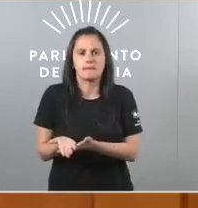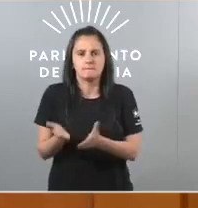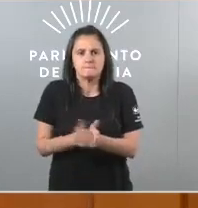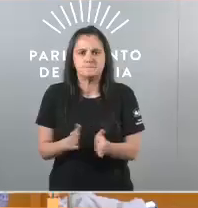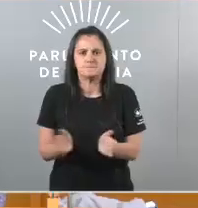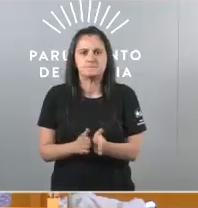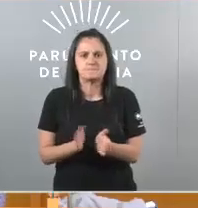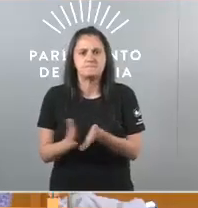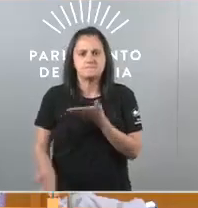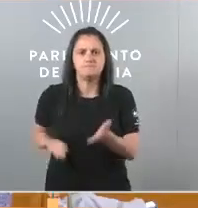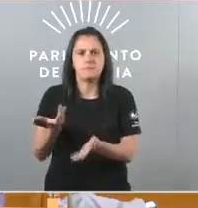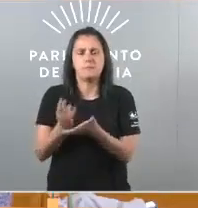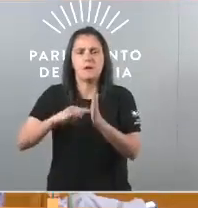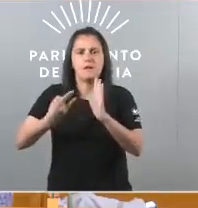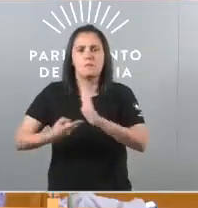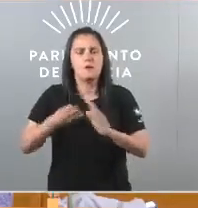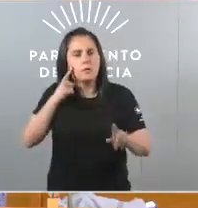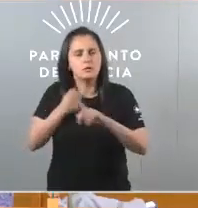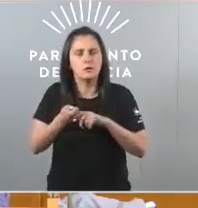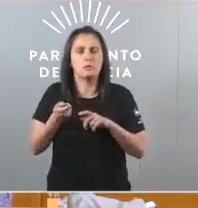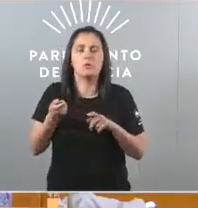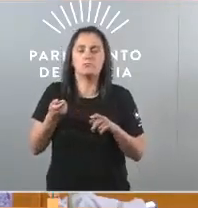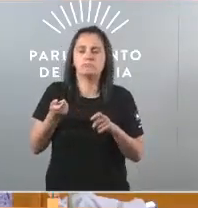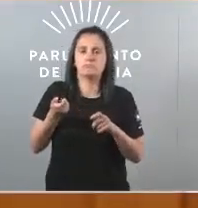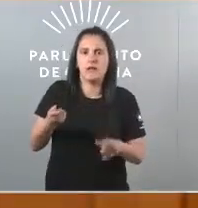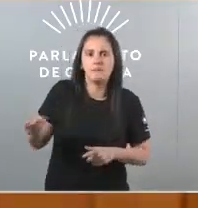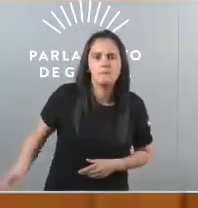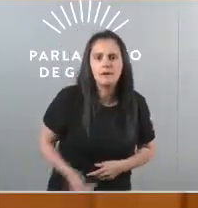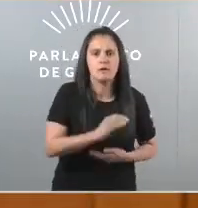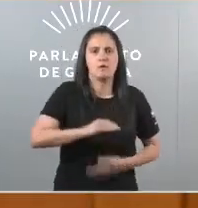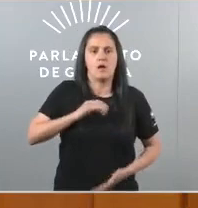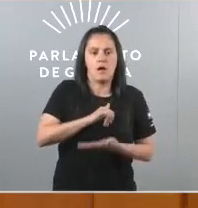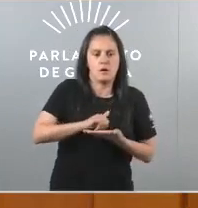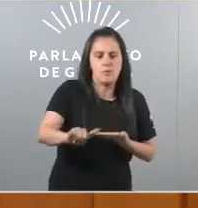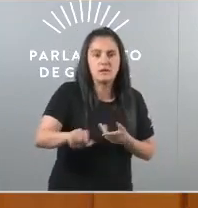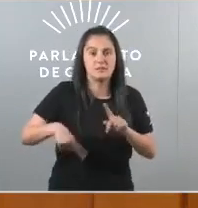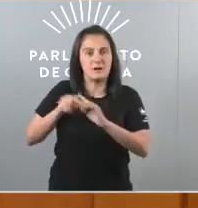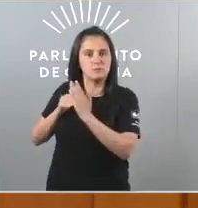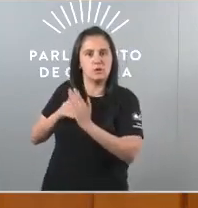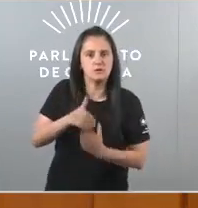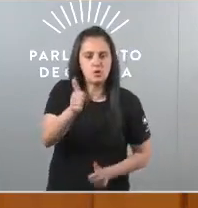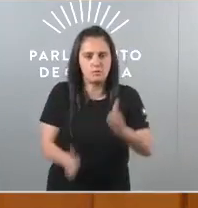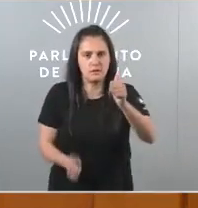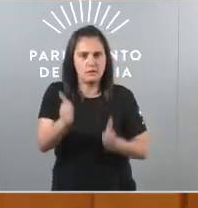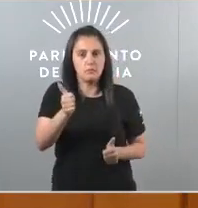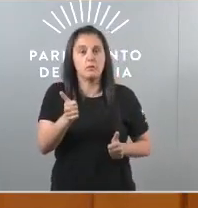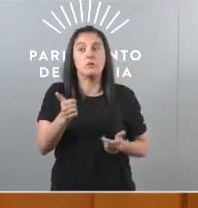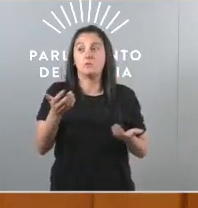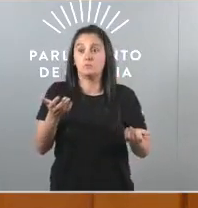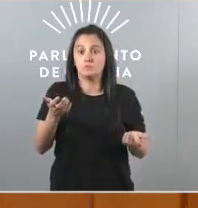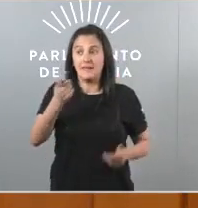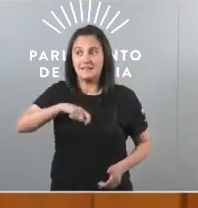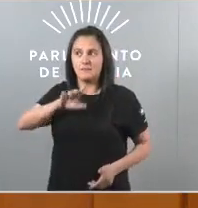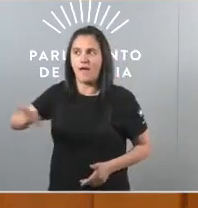un plan para facer competitivos aeroportos e portos empezando porque o Estado